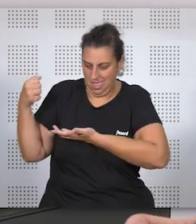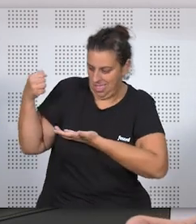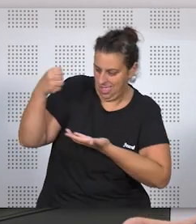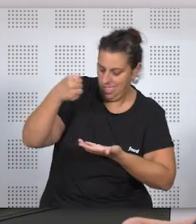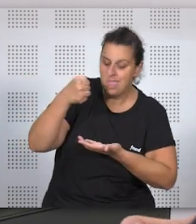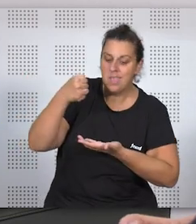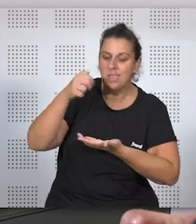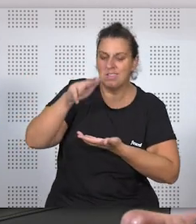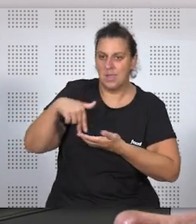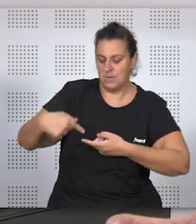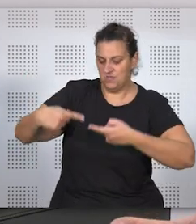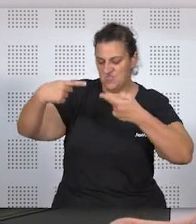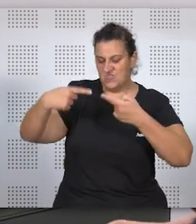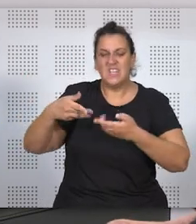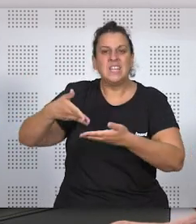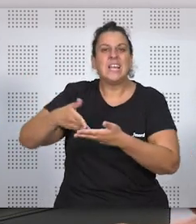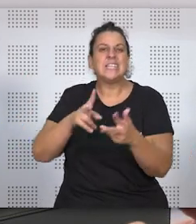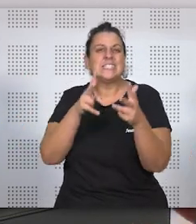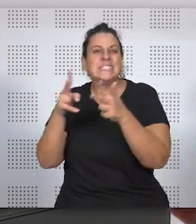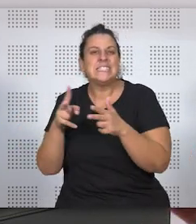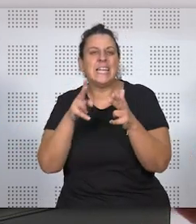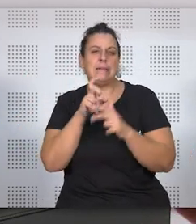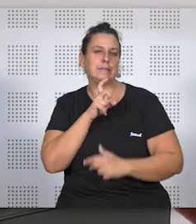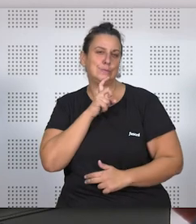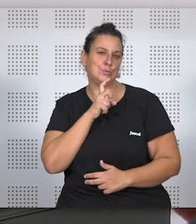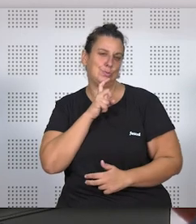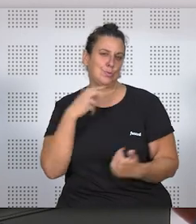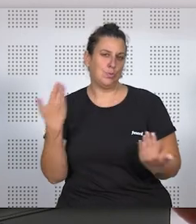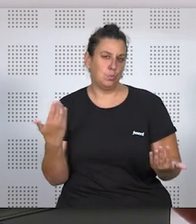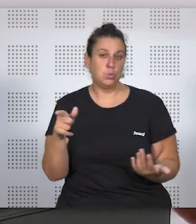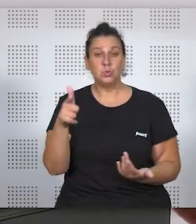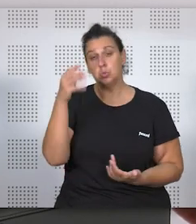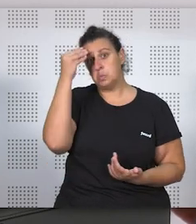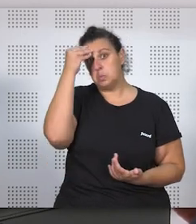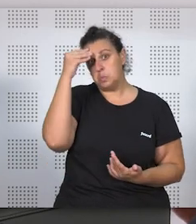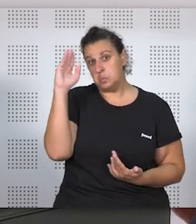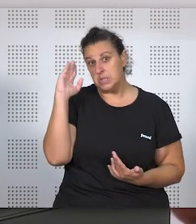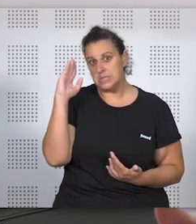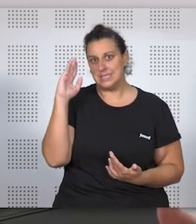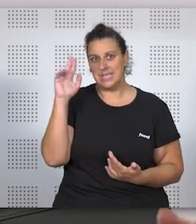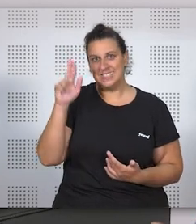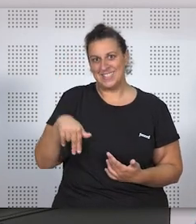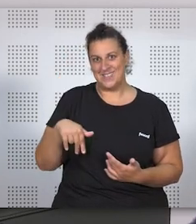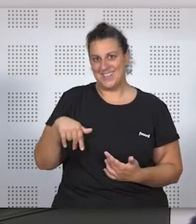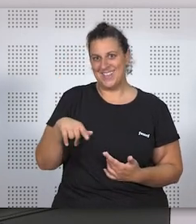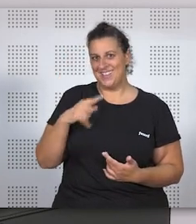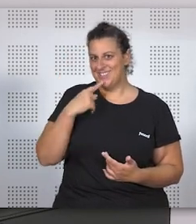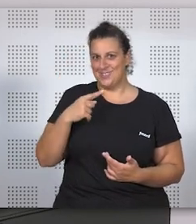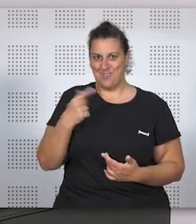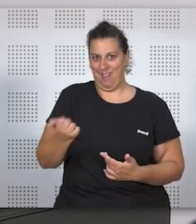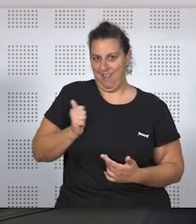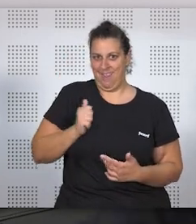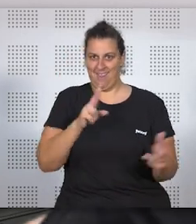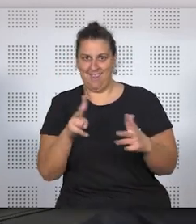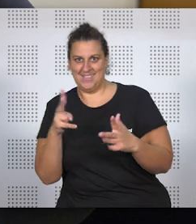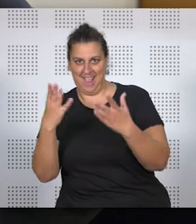también llega a las series, ¿de qué manera se recogen? Si es que consideras que también hay un filón de estos que decías tú, en